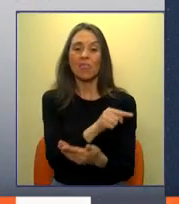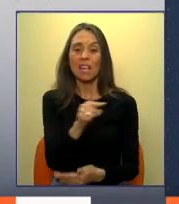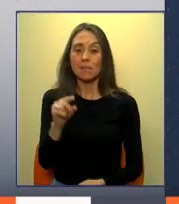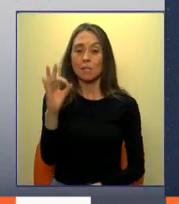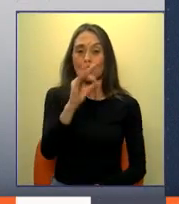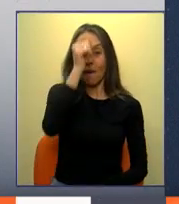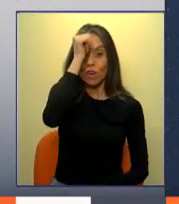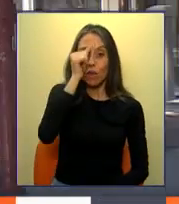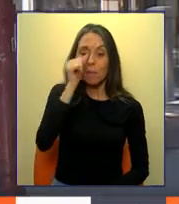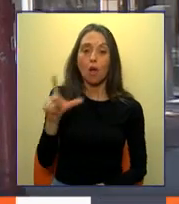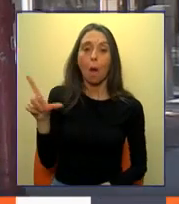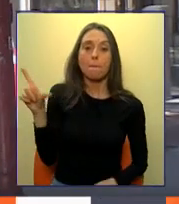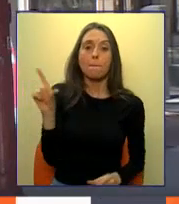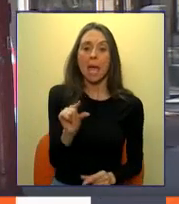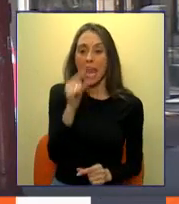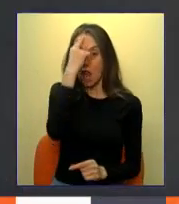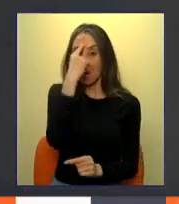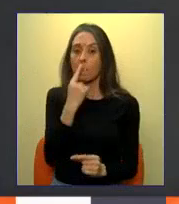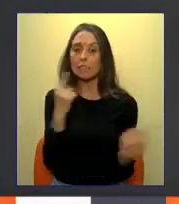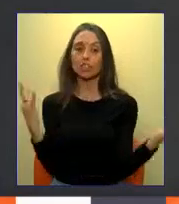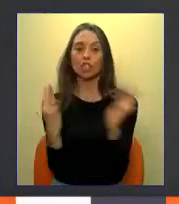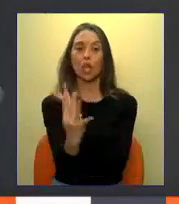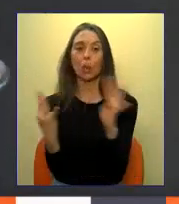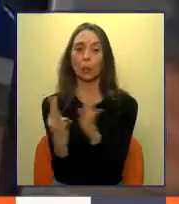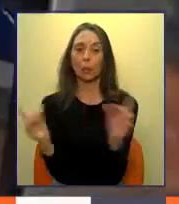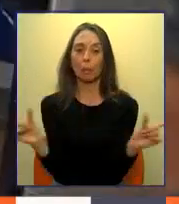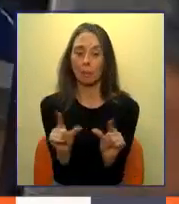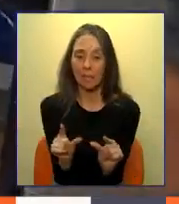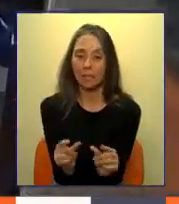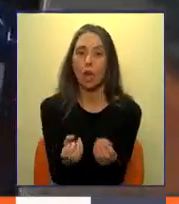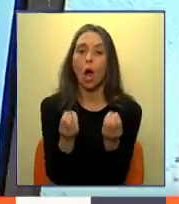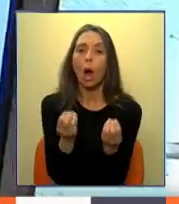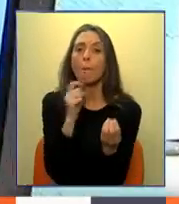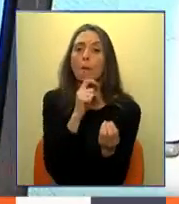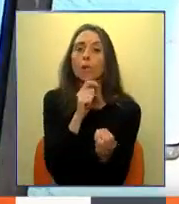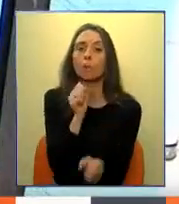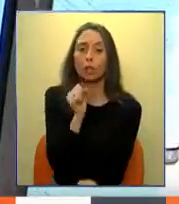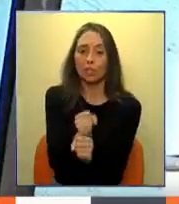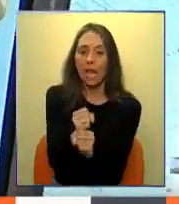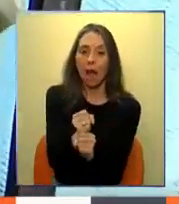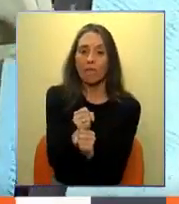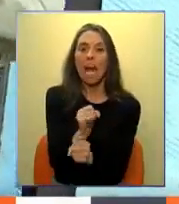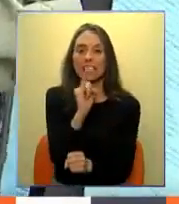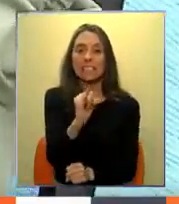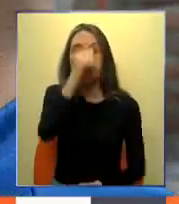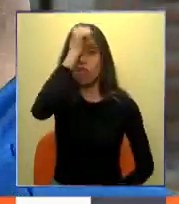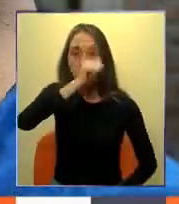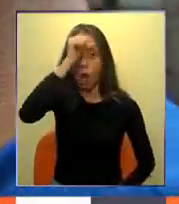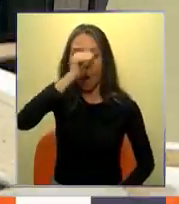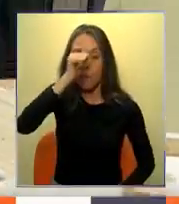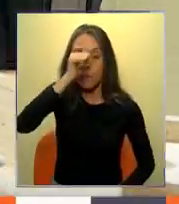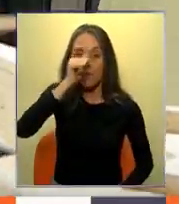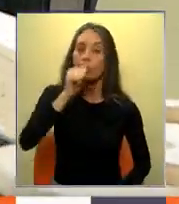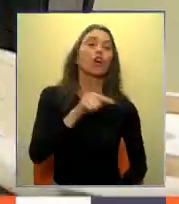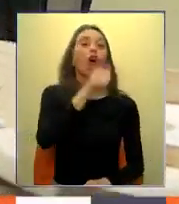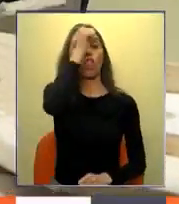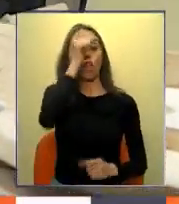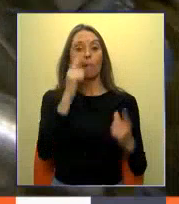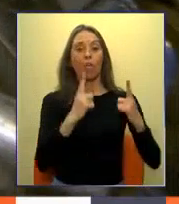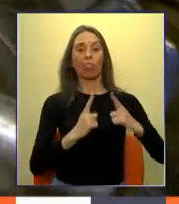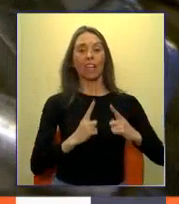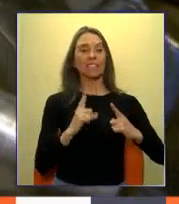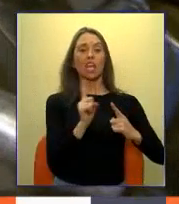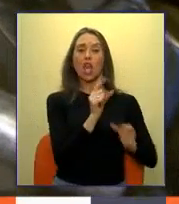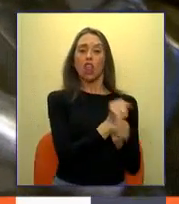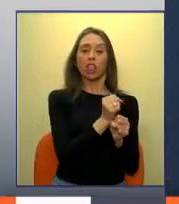considerablemente. Aquí lo novedoso, ¿qué pasaría si se trabaja el domingo? ¿Cambiando esa jornada dominical por un